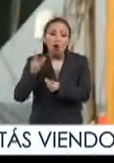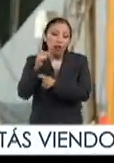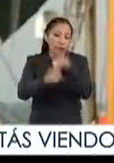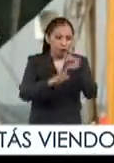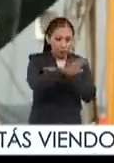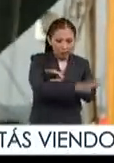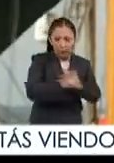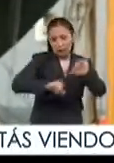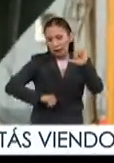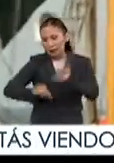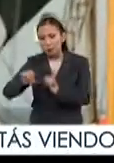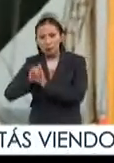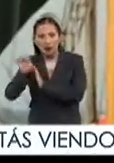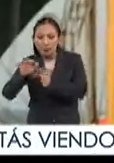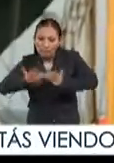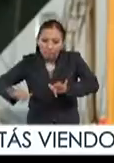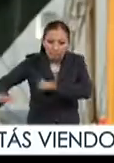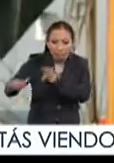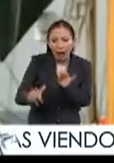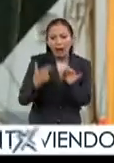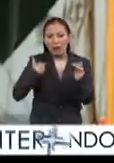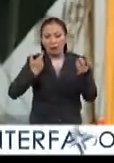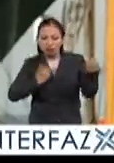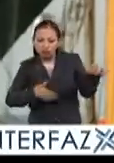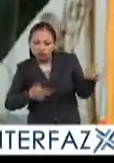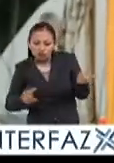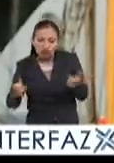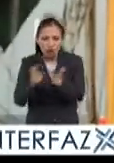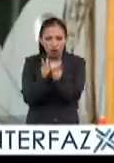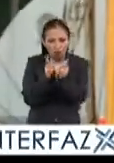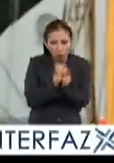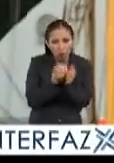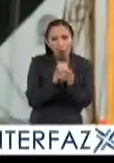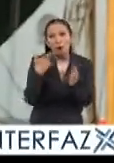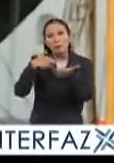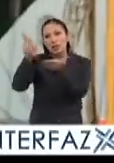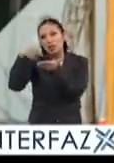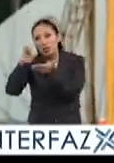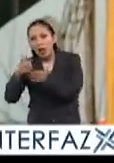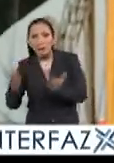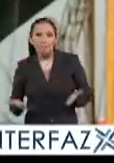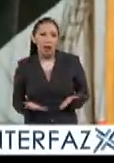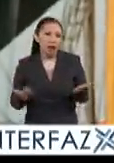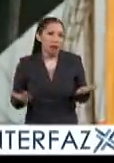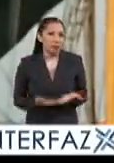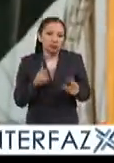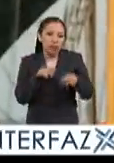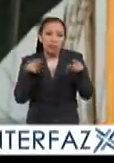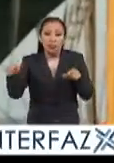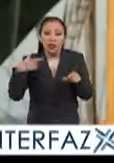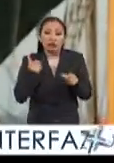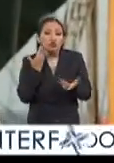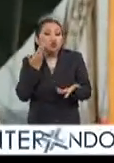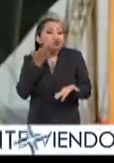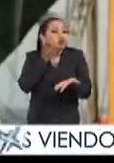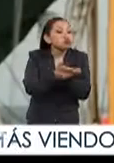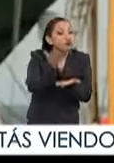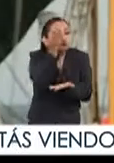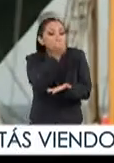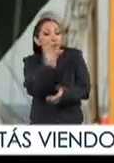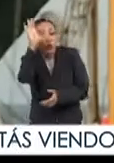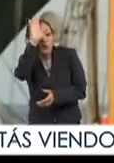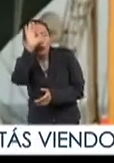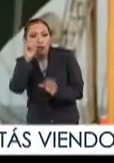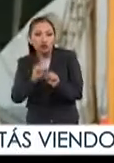deportivo tenemos actividades como piano como rondalla tenemos igual pintura baile en donde el cadete puede desarrollar sus habilidades